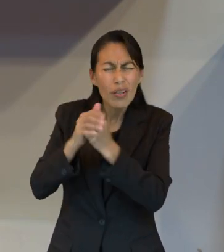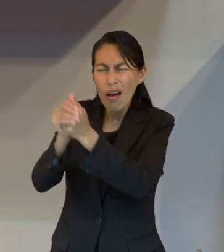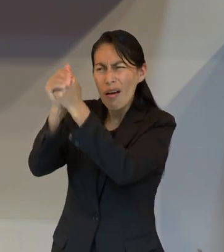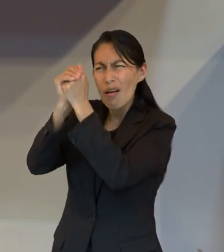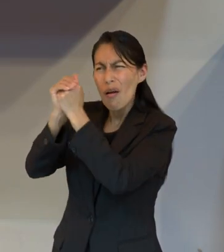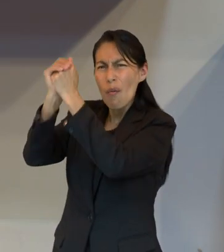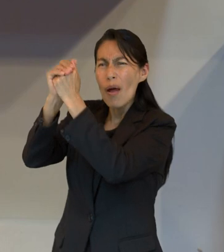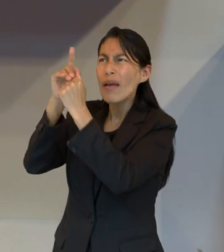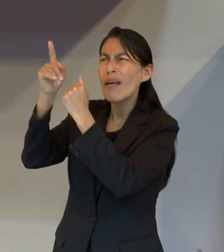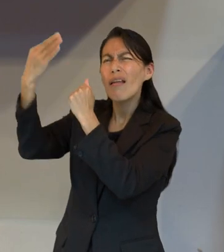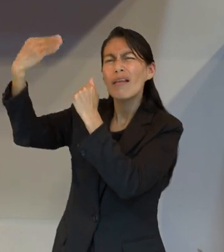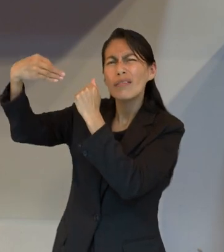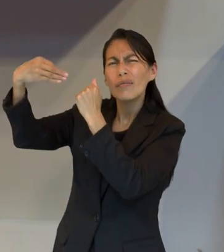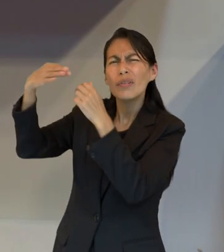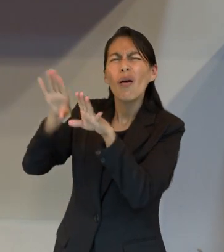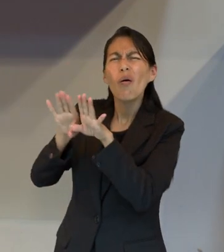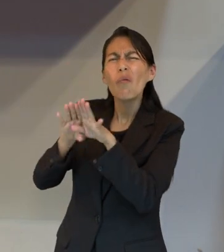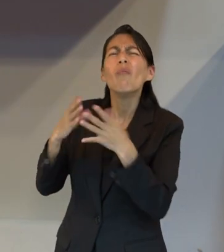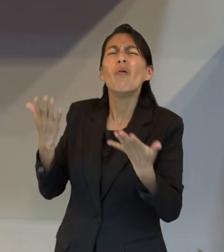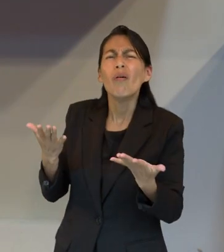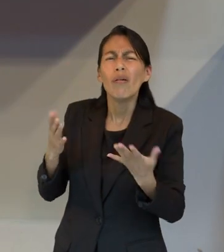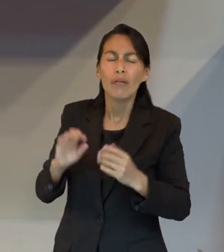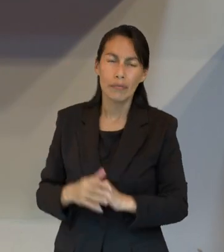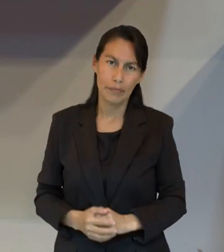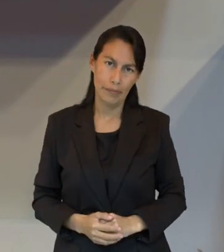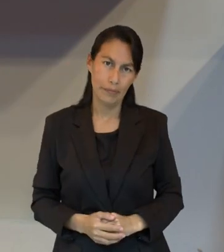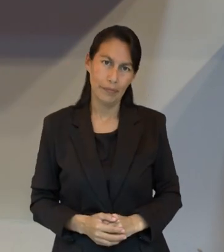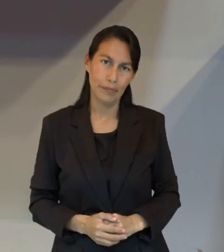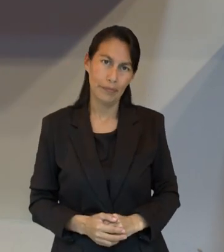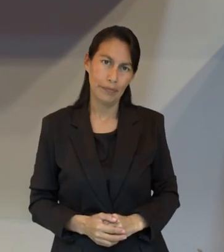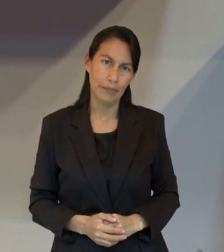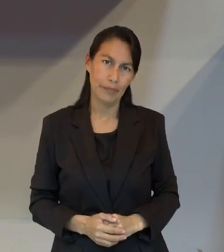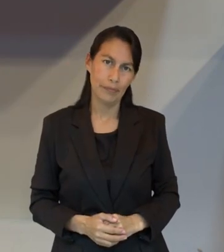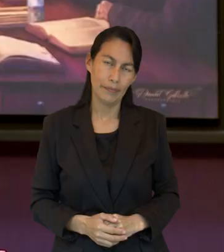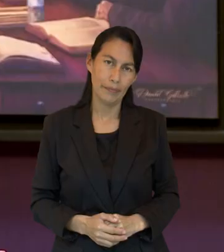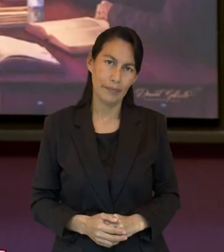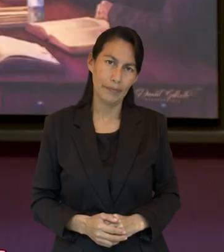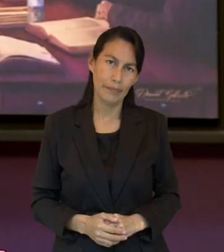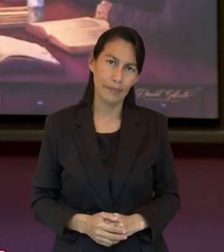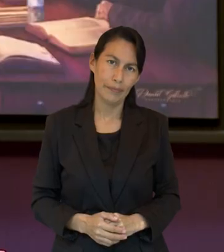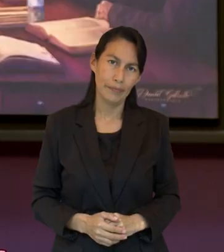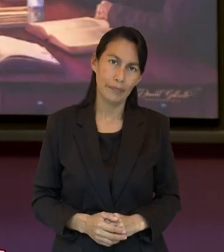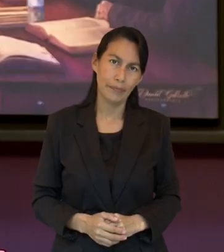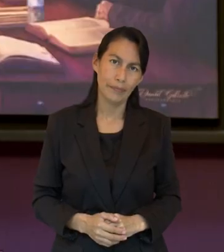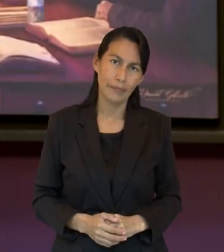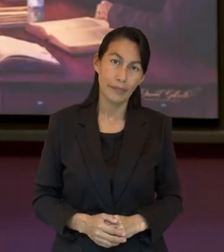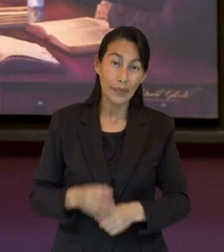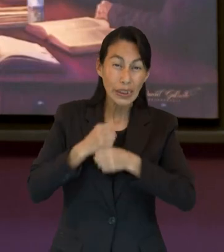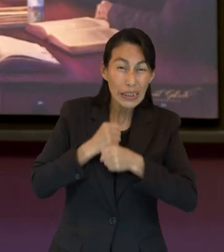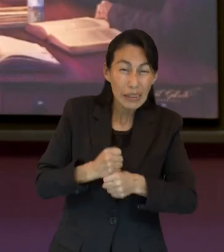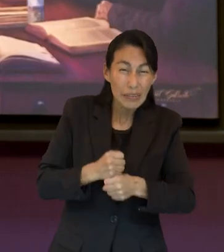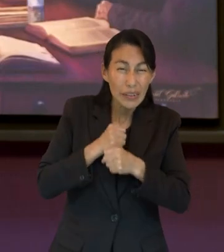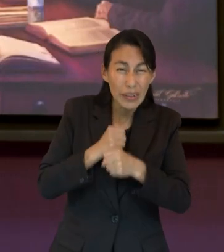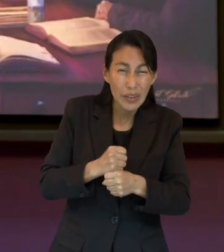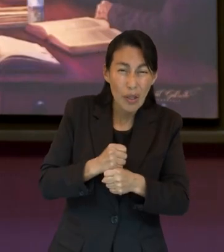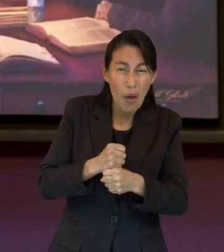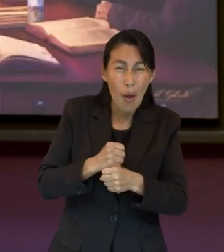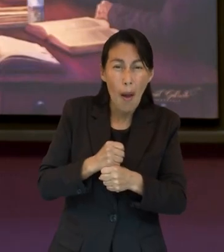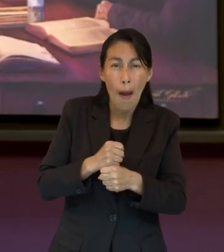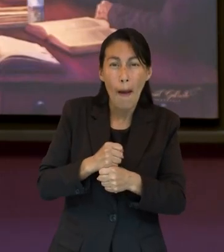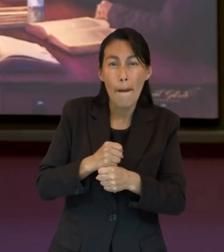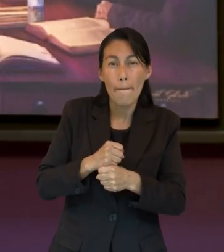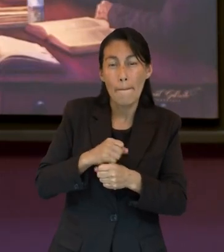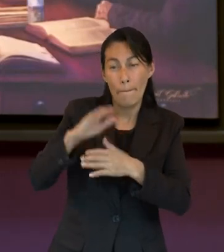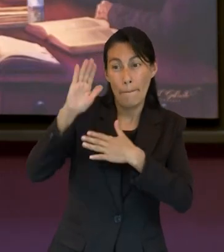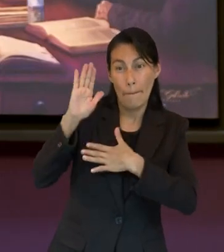ofrecemos a Dios una adoración aceptable? en el sistema de sacrificios del